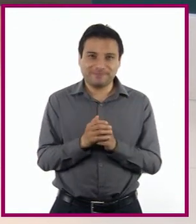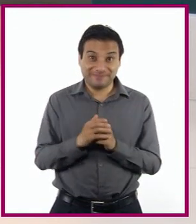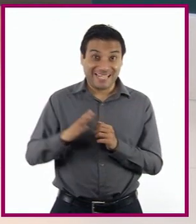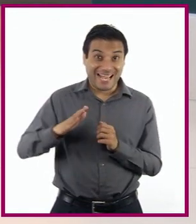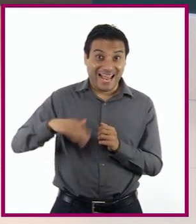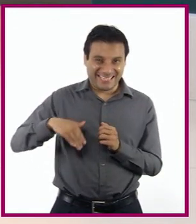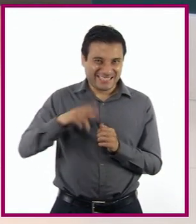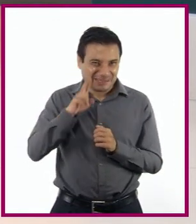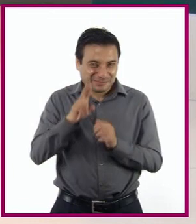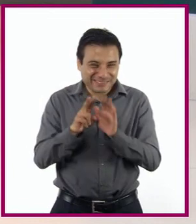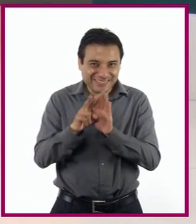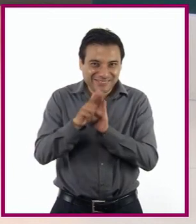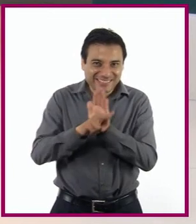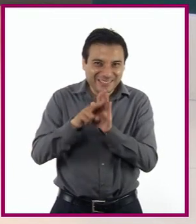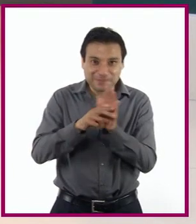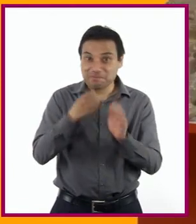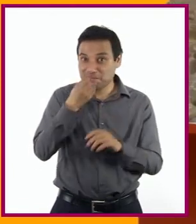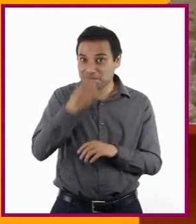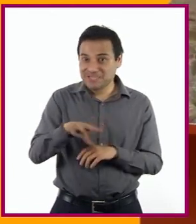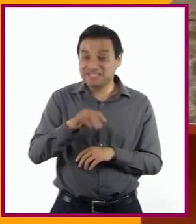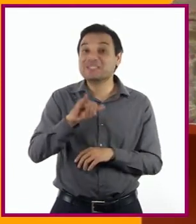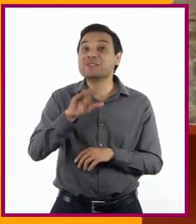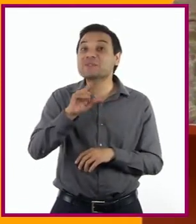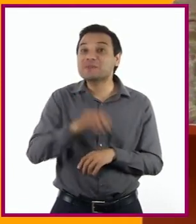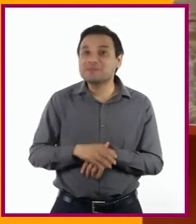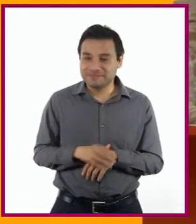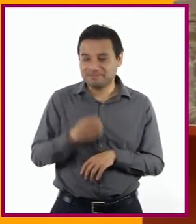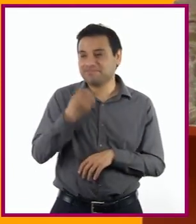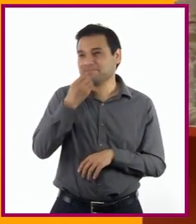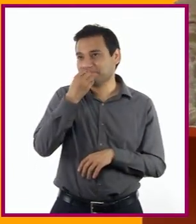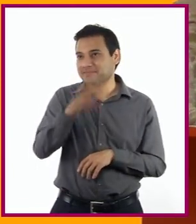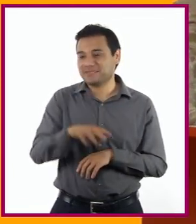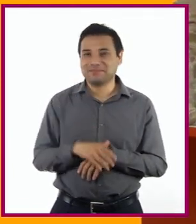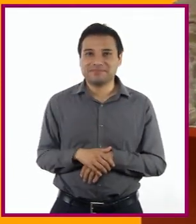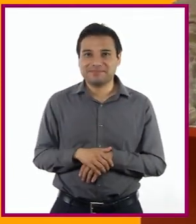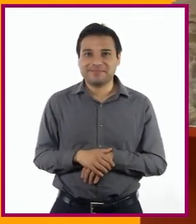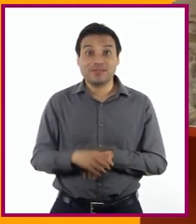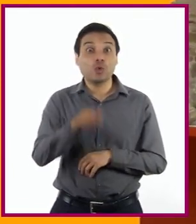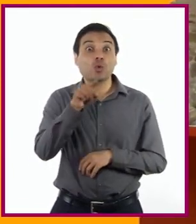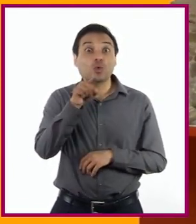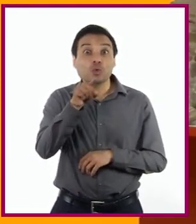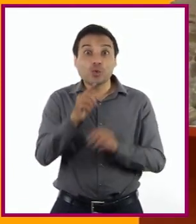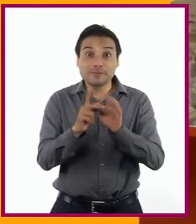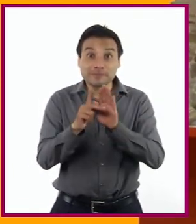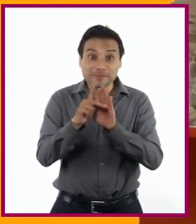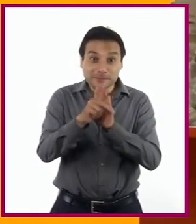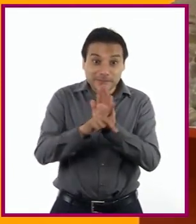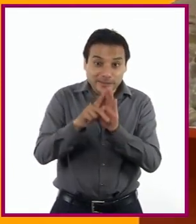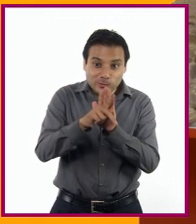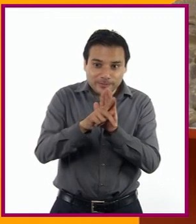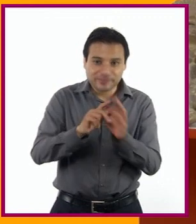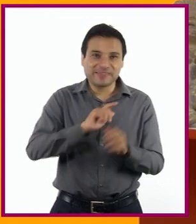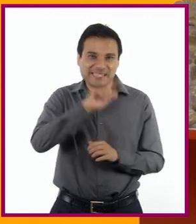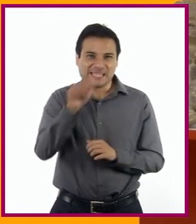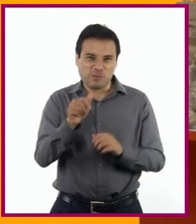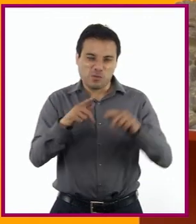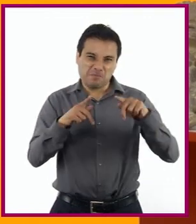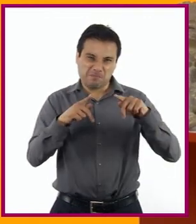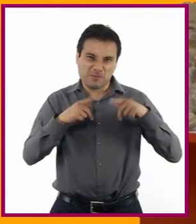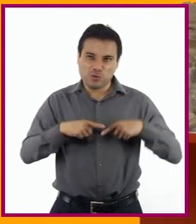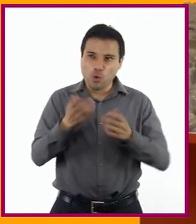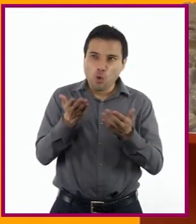cortometraje, ¿verdad? Que nos quedó genial. ¡Fabuloso! Muestren sus cortometrajes y observen las reacciones de quienes lo ven.